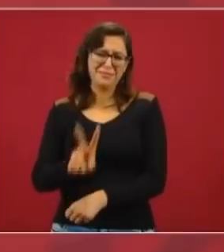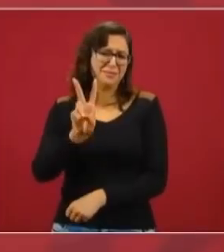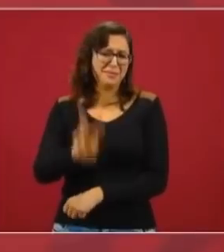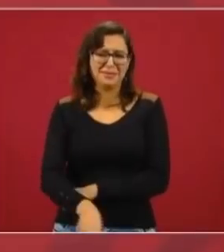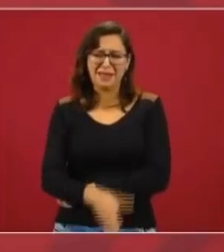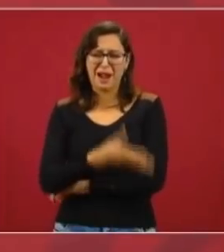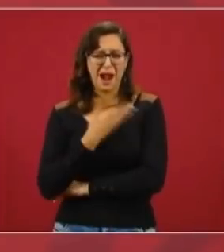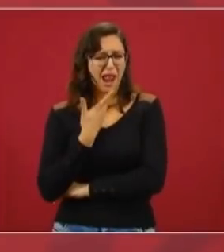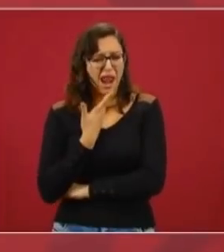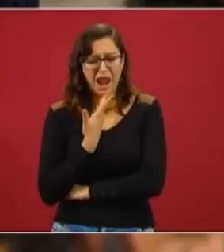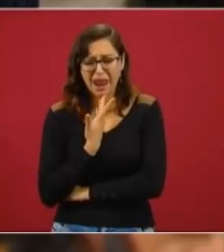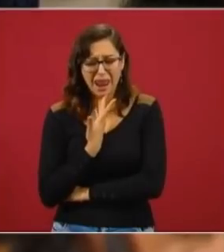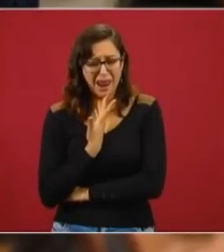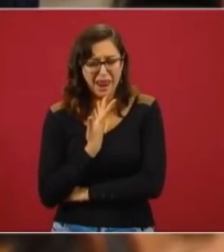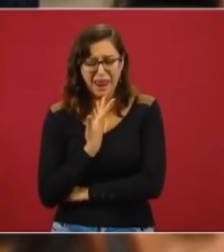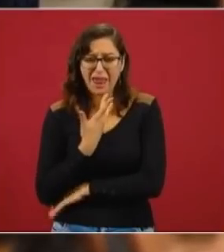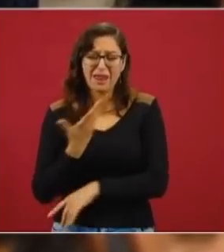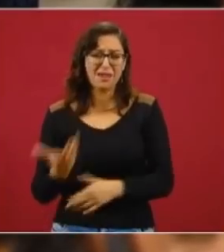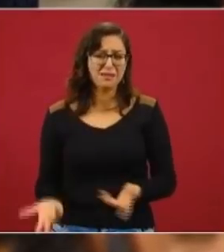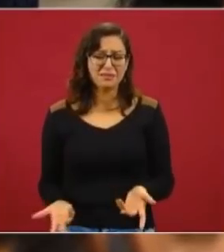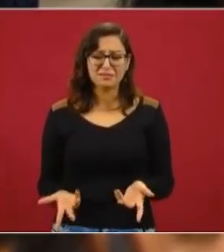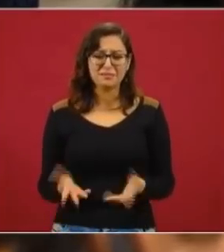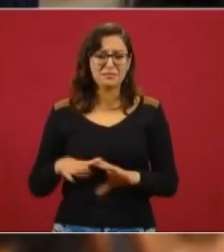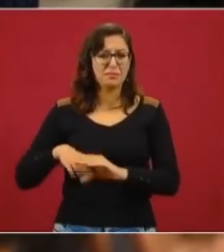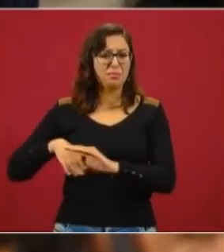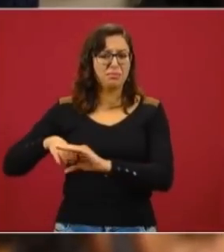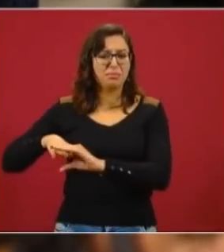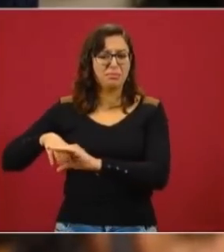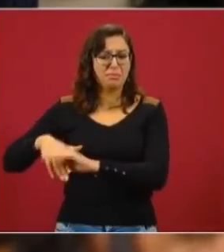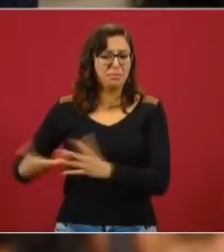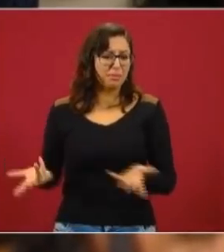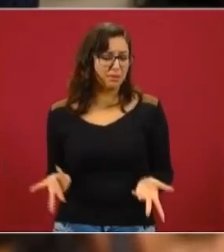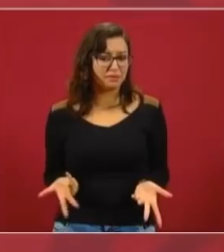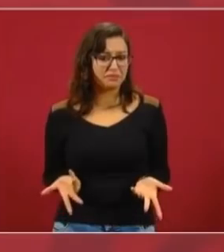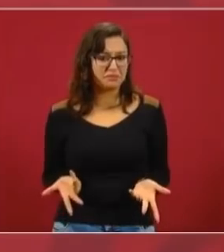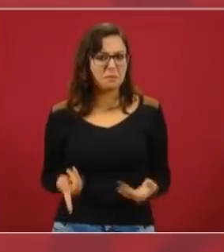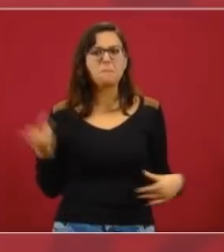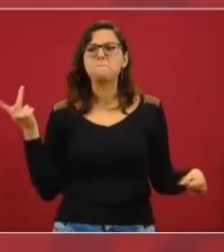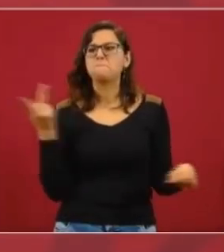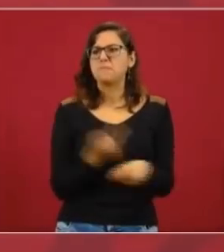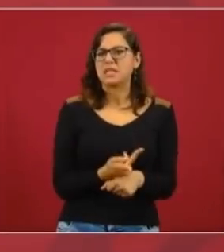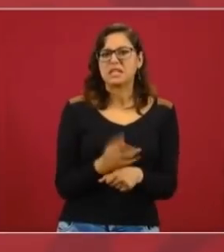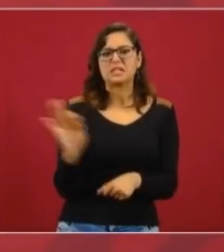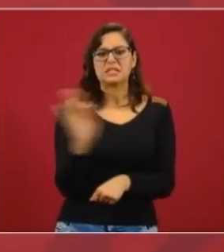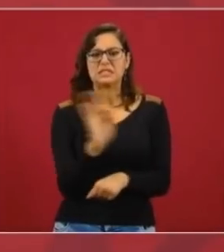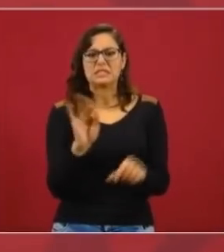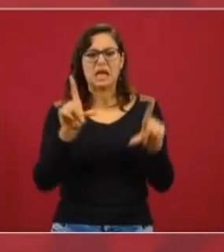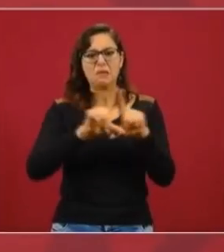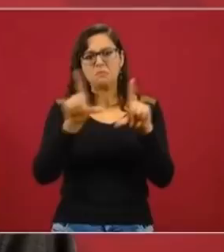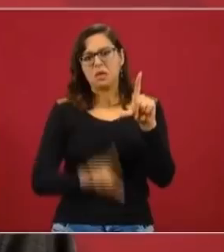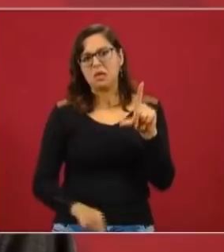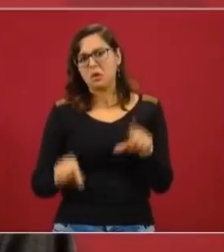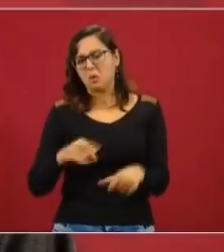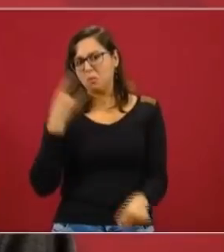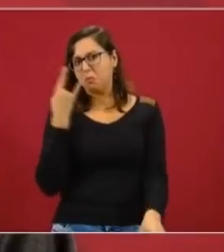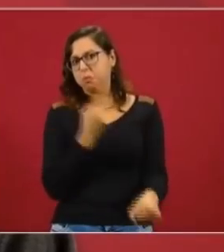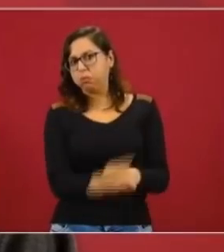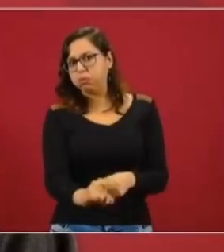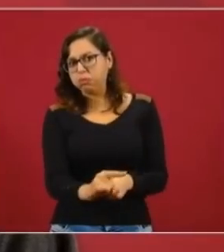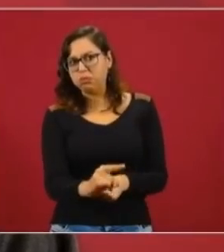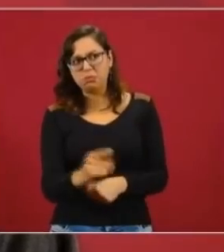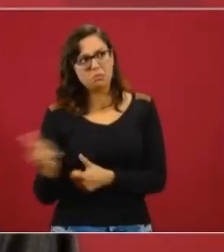¿Qué pasaría si México no cumple con este compromiso? No quiero adelantar vísperas, vamos a esperarnos,